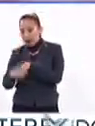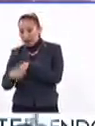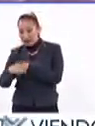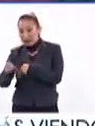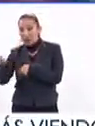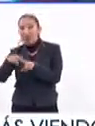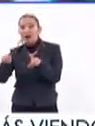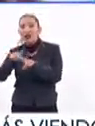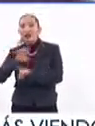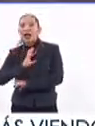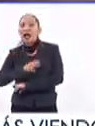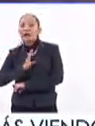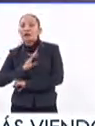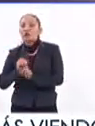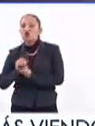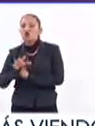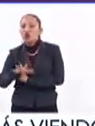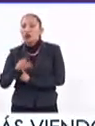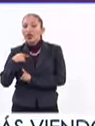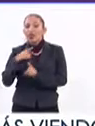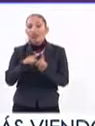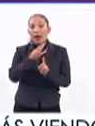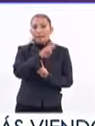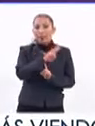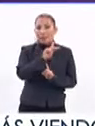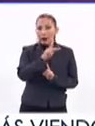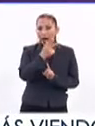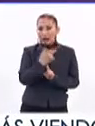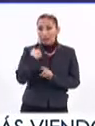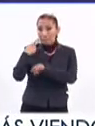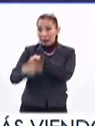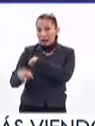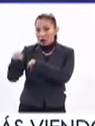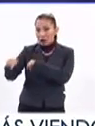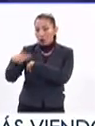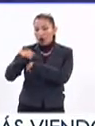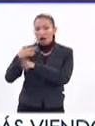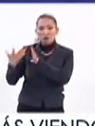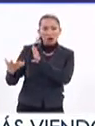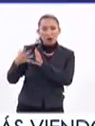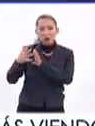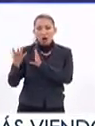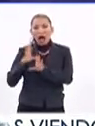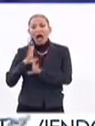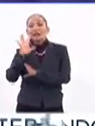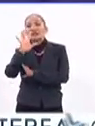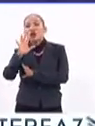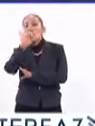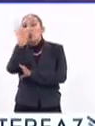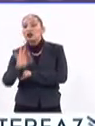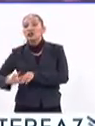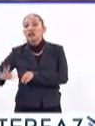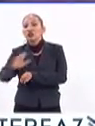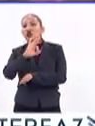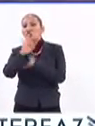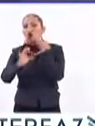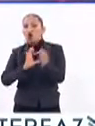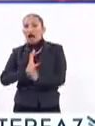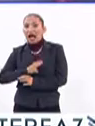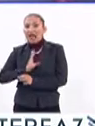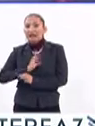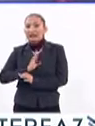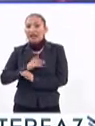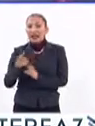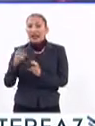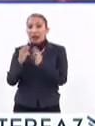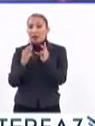causar varios tipos de cáncer. Los tipos de VPH de alto riesgo causan aproximadamente 5% de todos los casos de